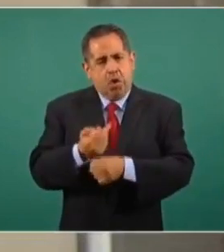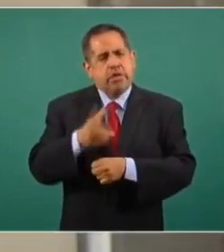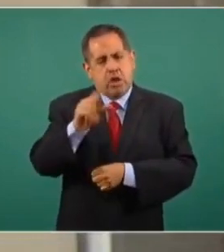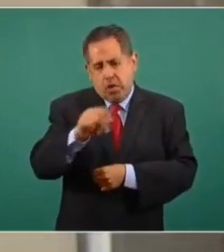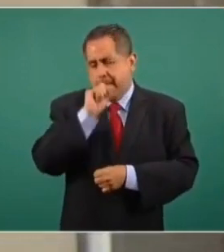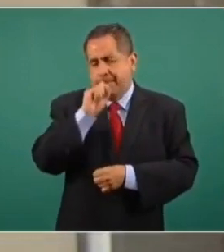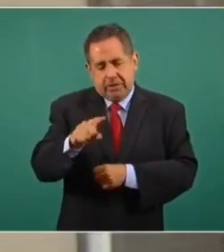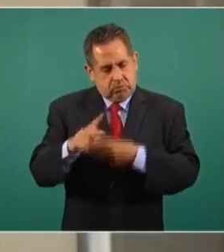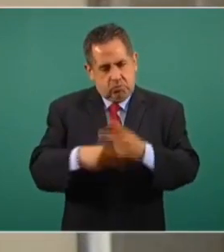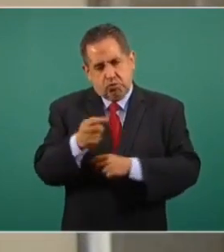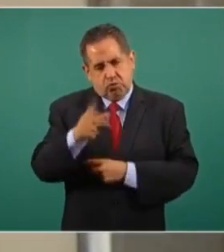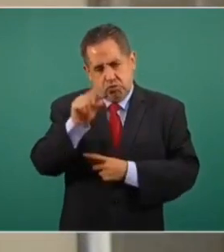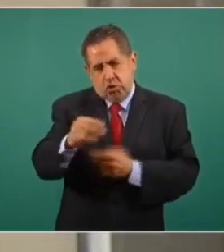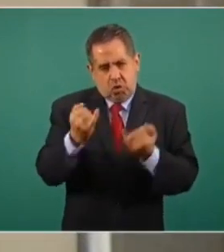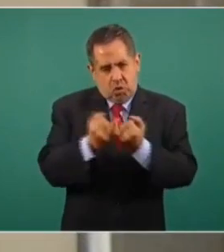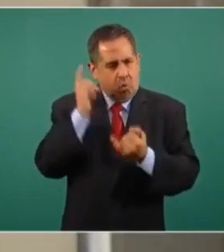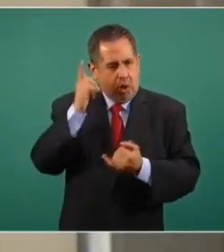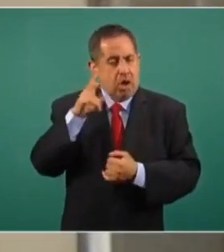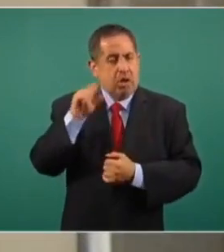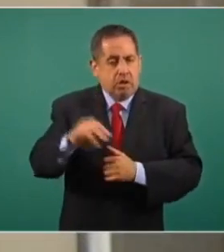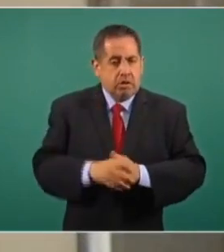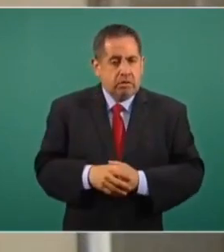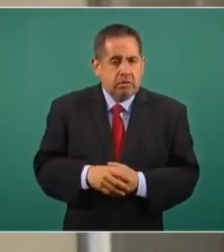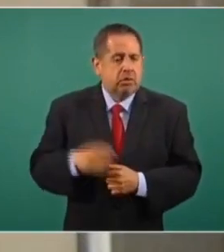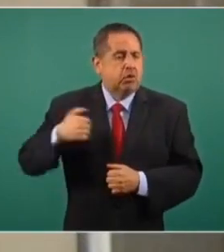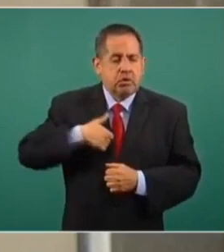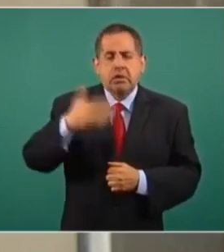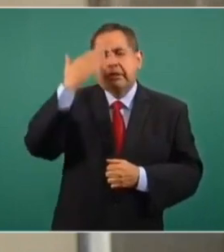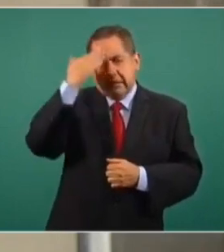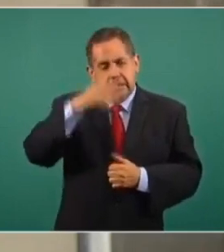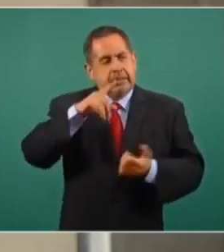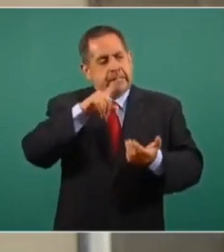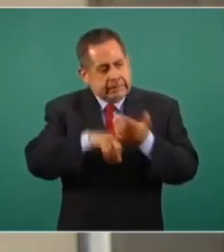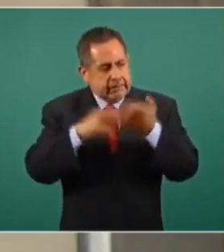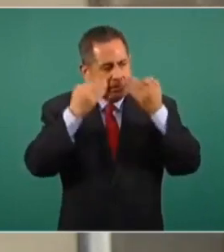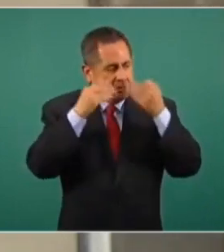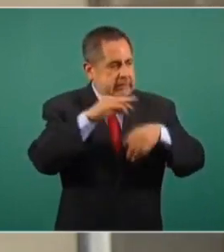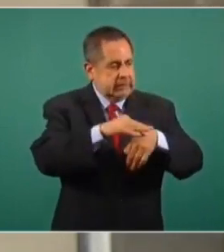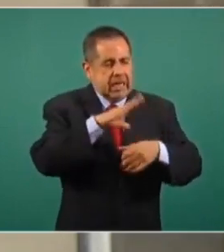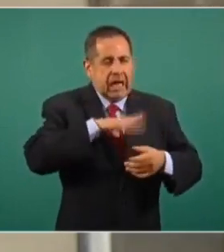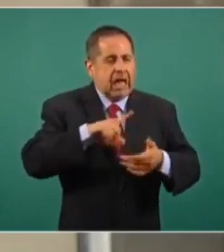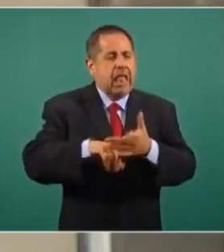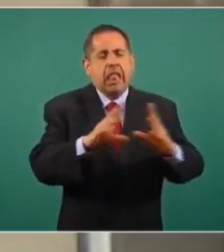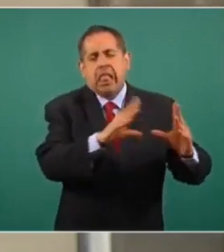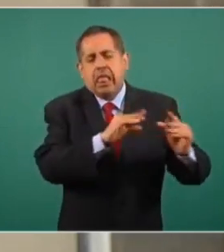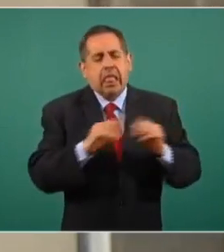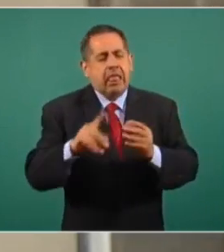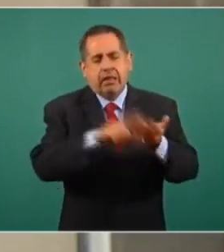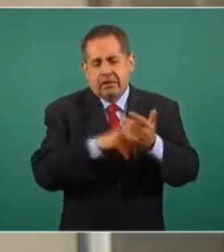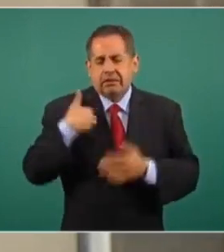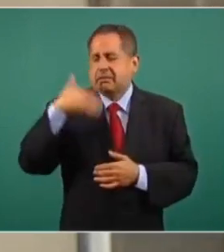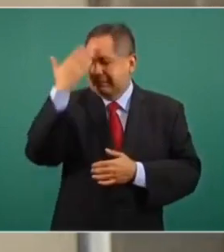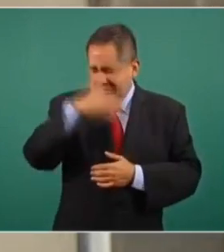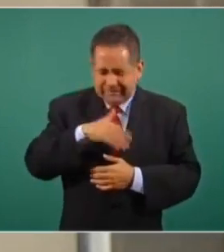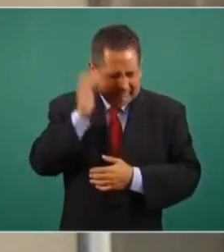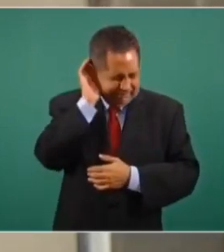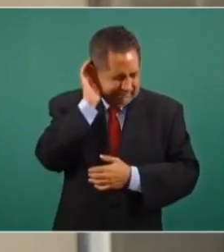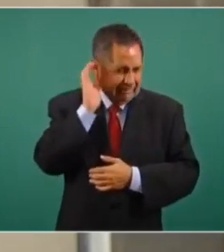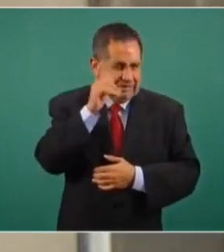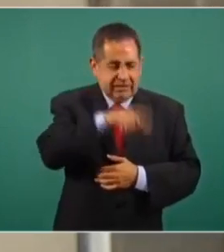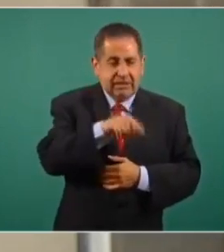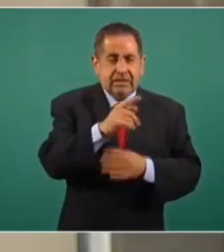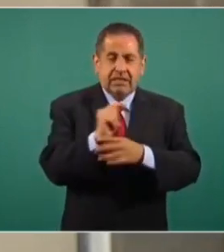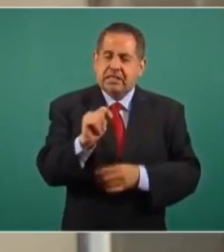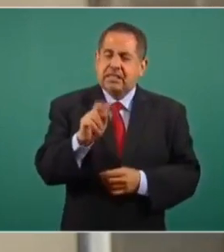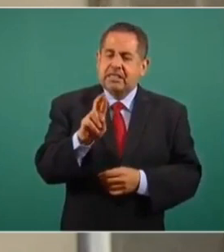misma situación. Sabemos lo que existe y sabemos que los rumores y sabemos que lo que los triquis